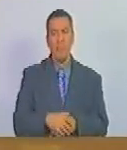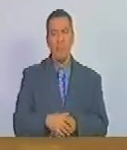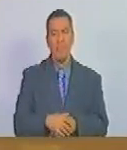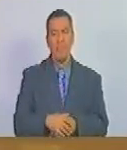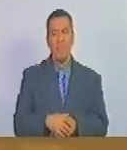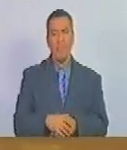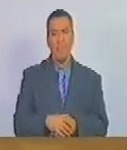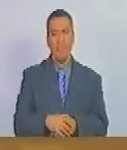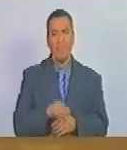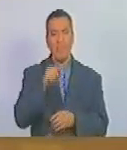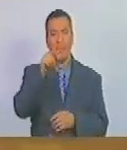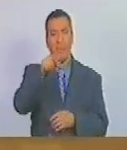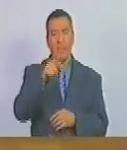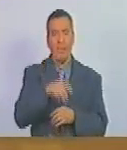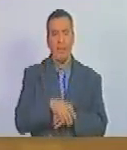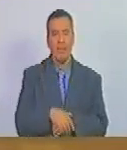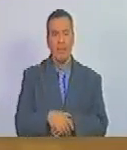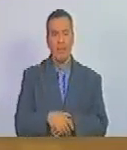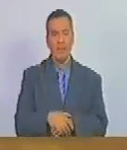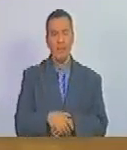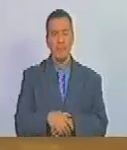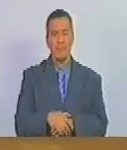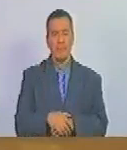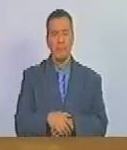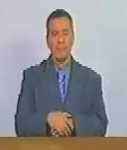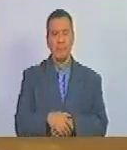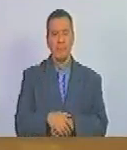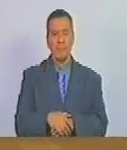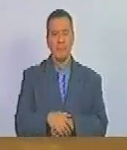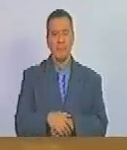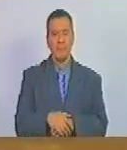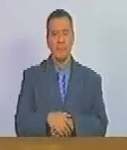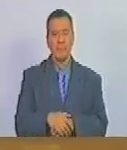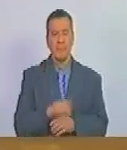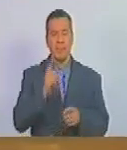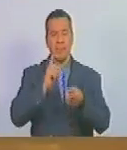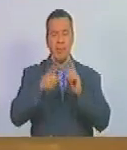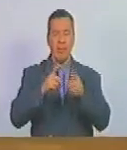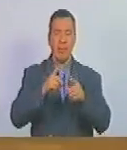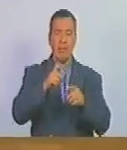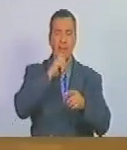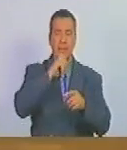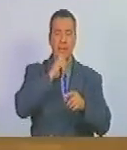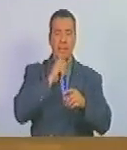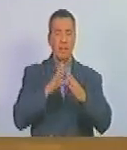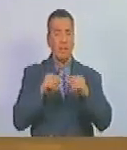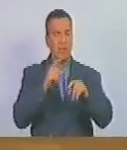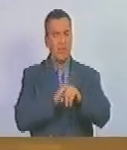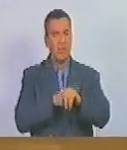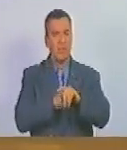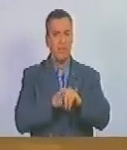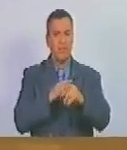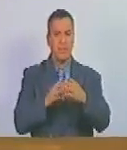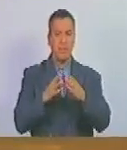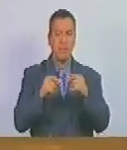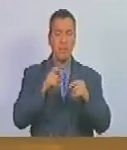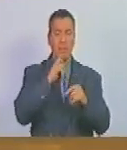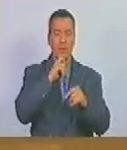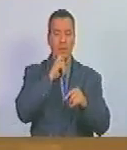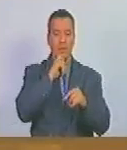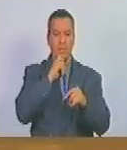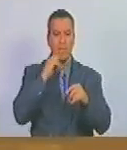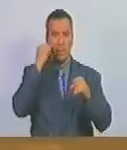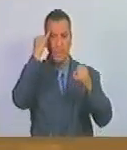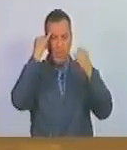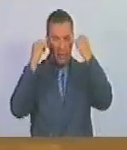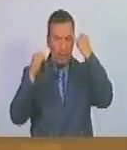Y fue allí donde, con adversidades de tiempo, adversidades logísticas,